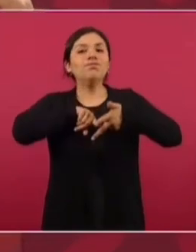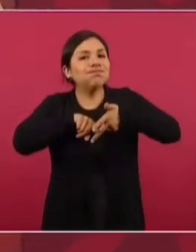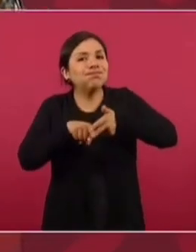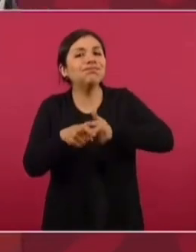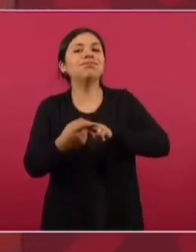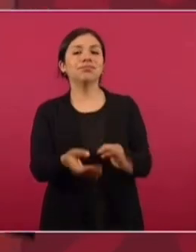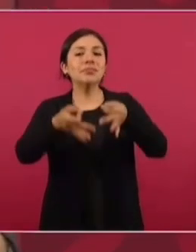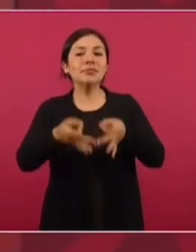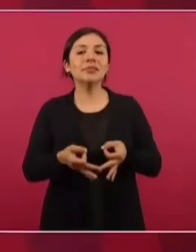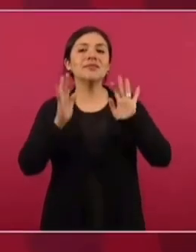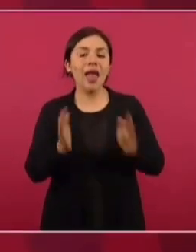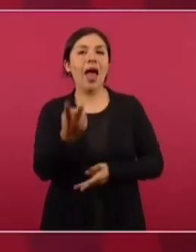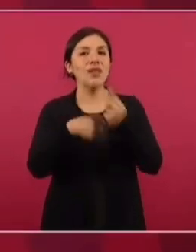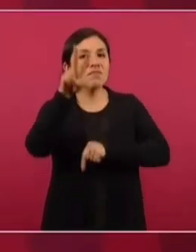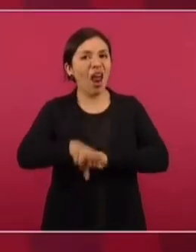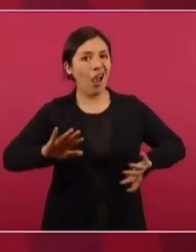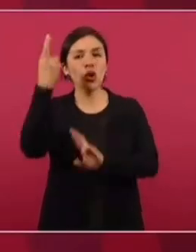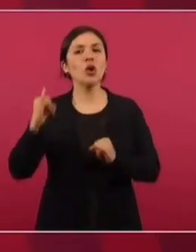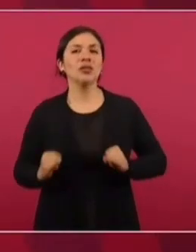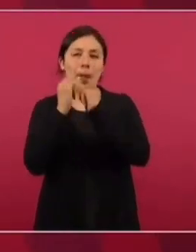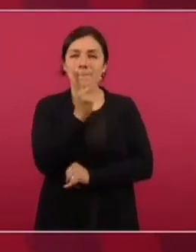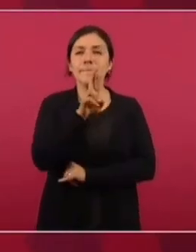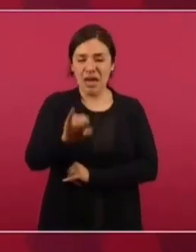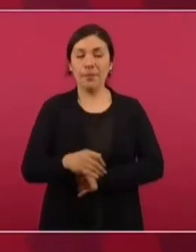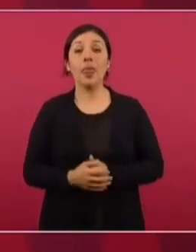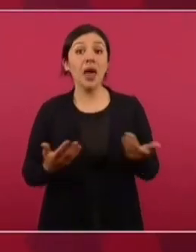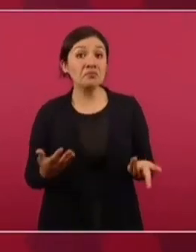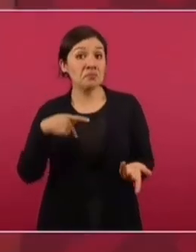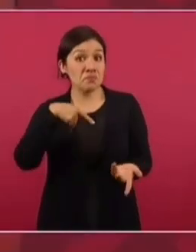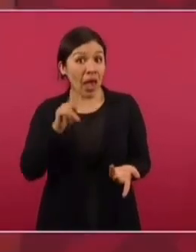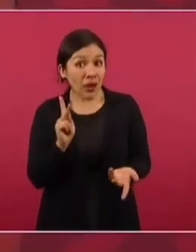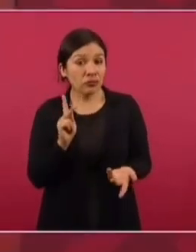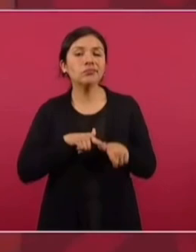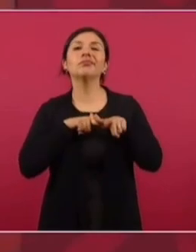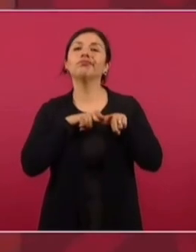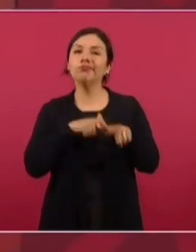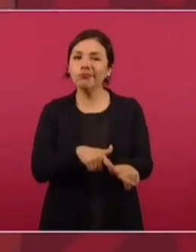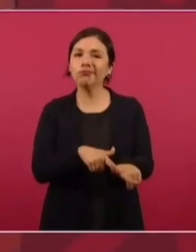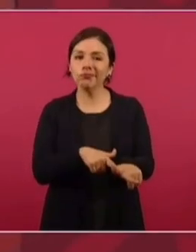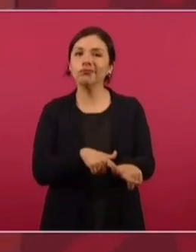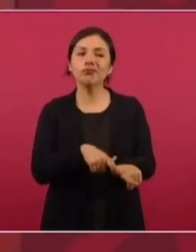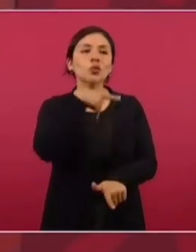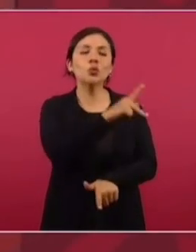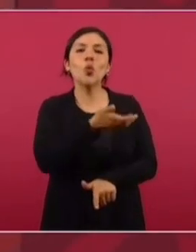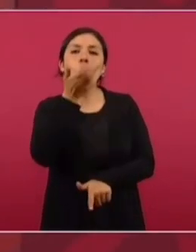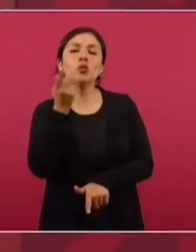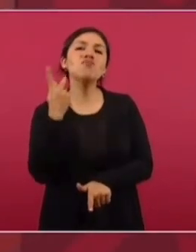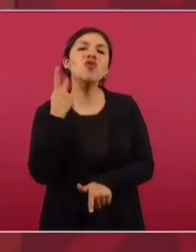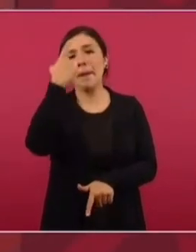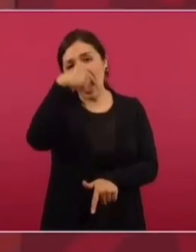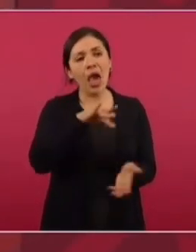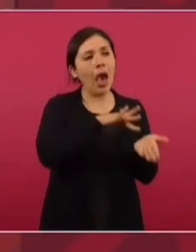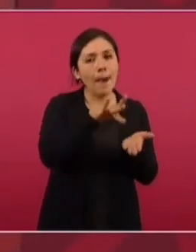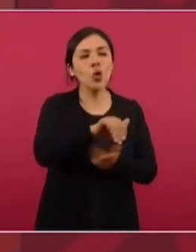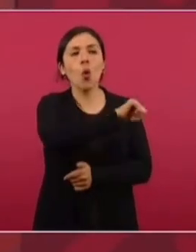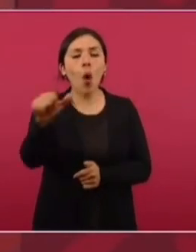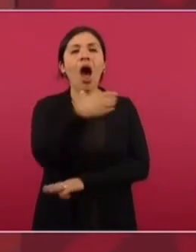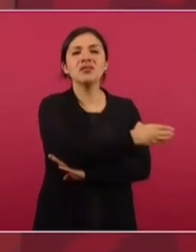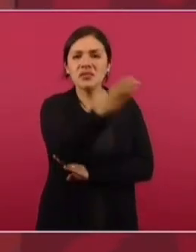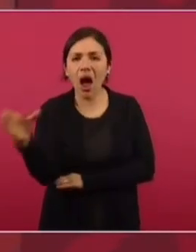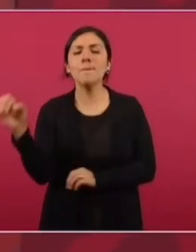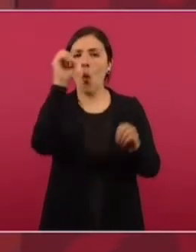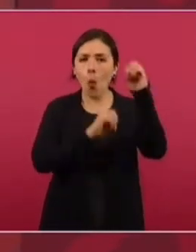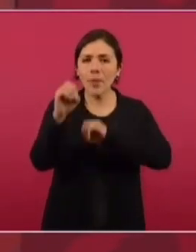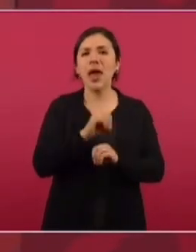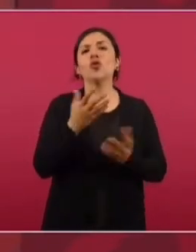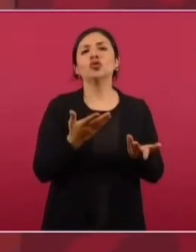ya un cambio completo. Sin embargo, no se abandona la política de apoyo al campo, a los